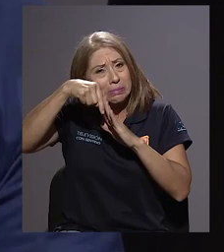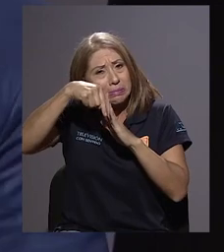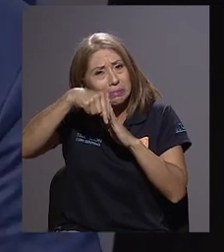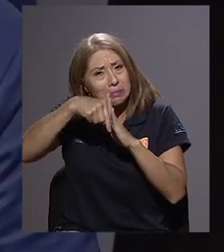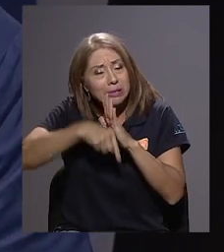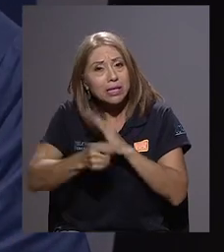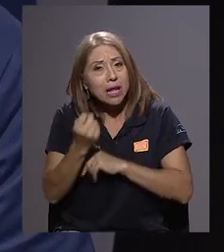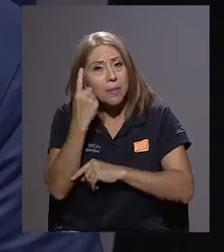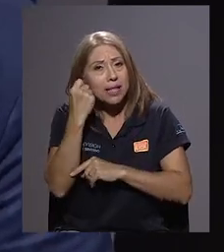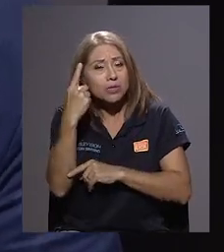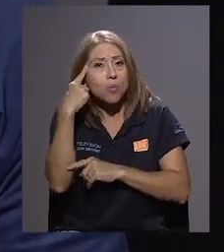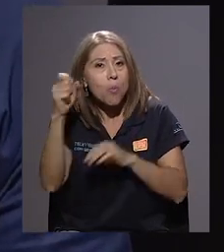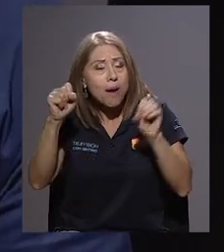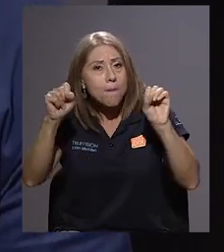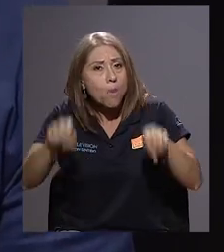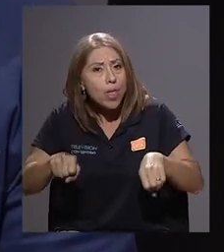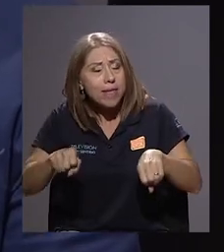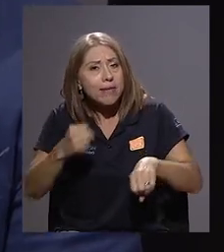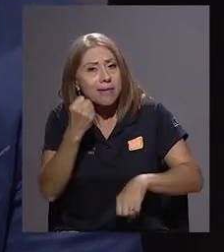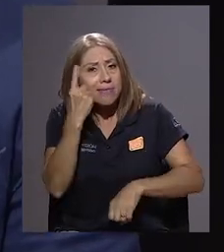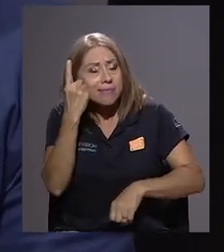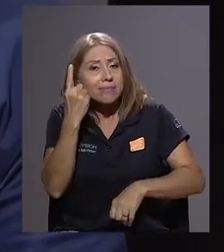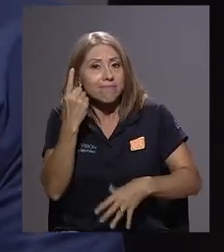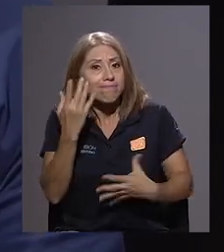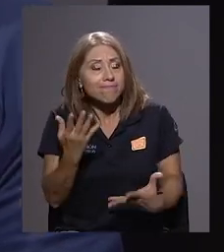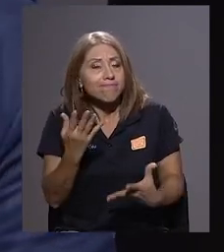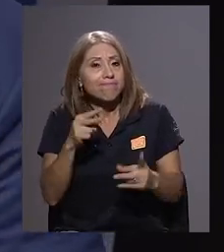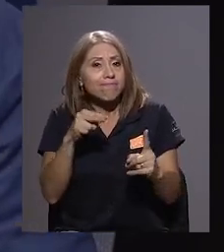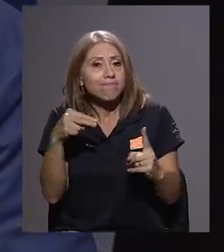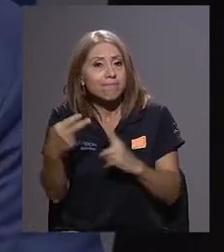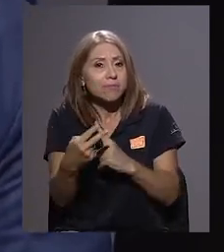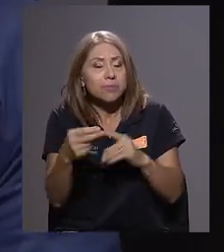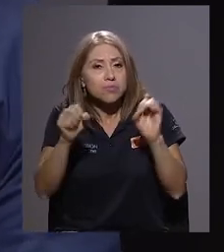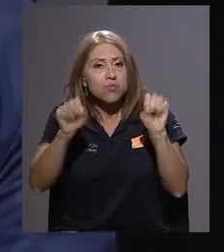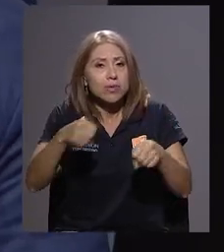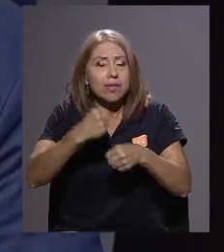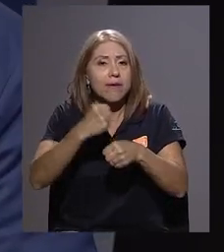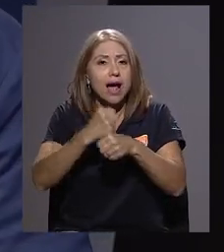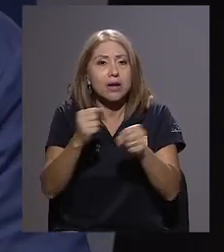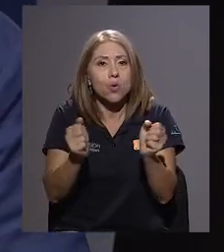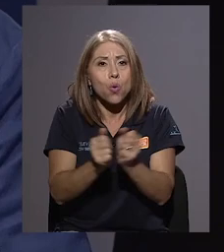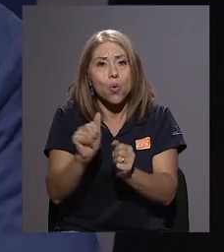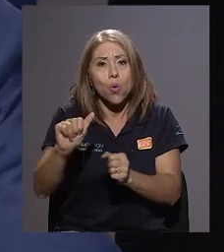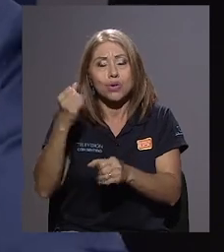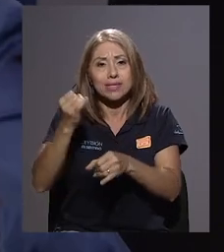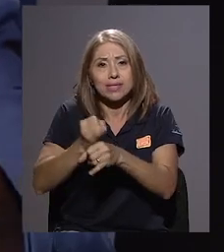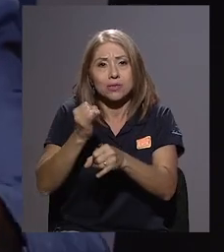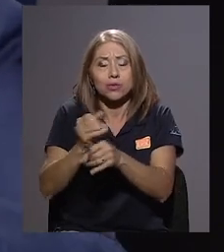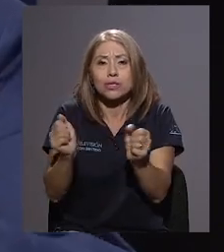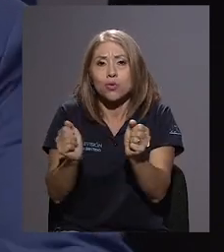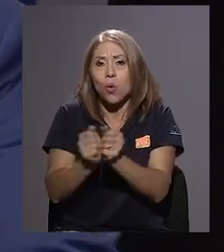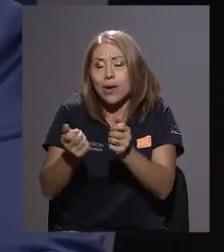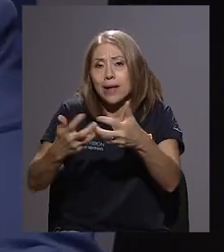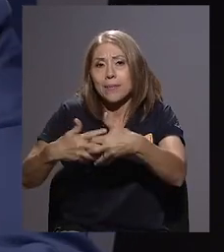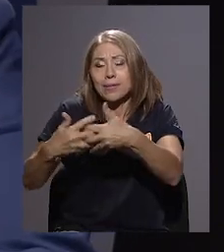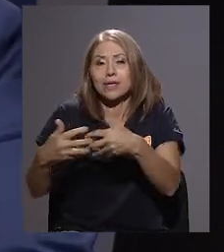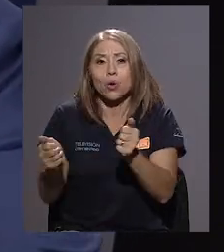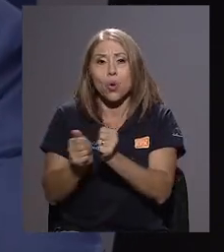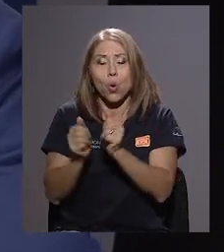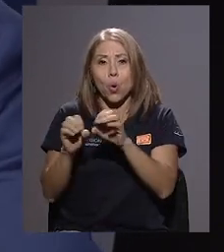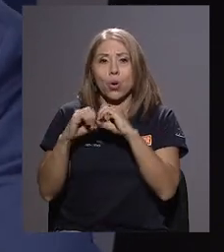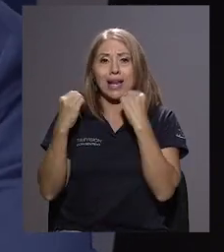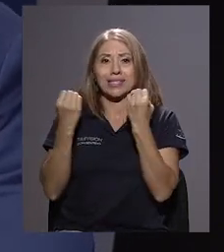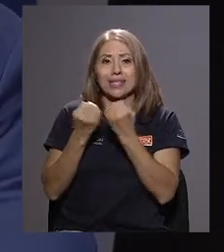dimensionar eso de que se puede trabajar con otras instituciones, se puede trabajar con la empresa, se pueden trabajar con